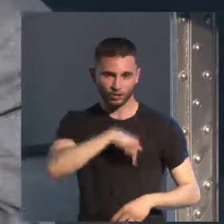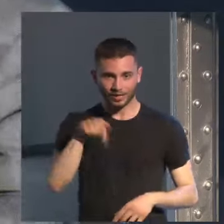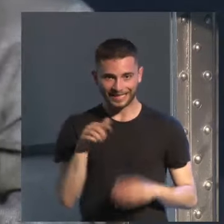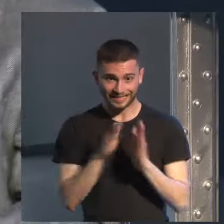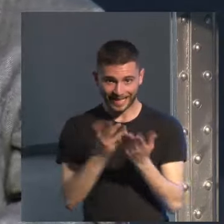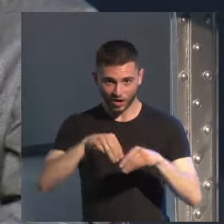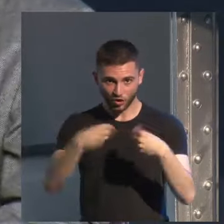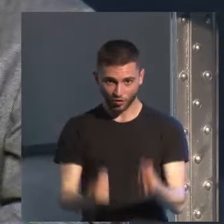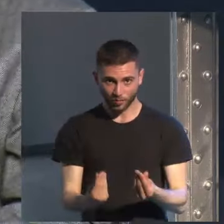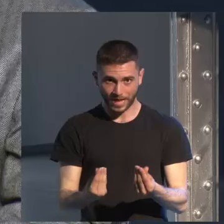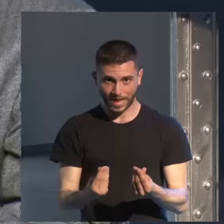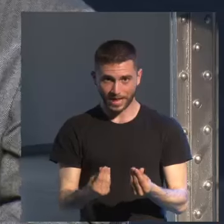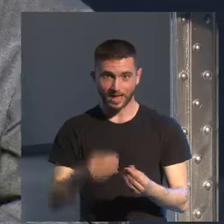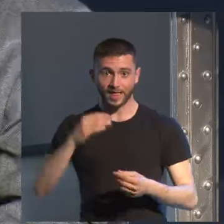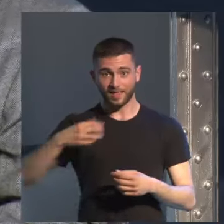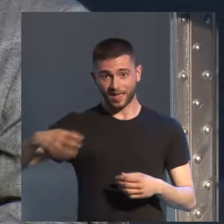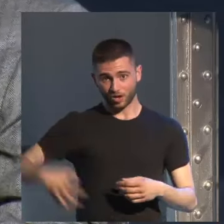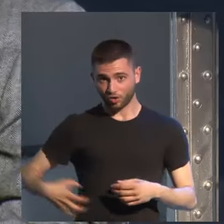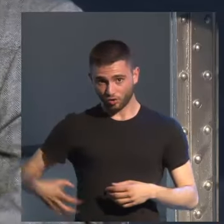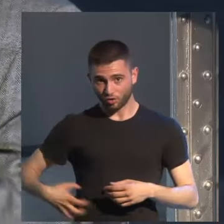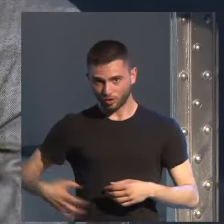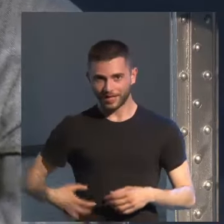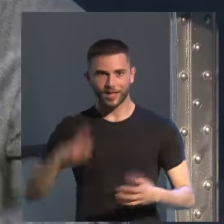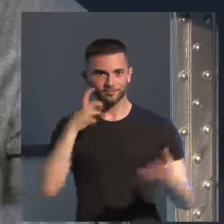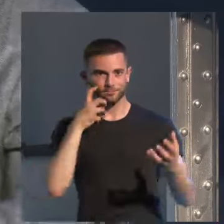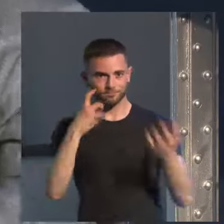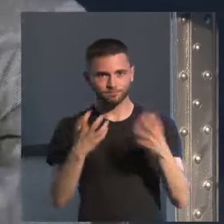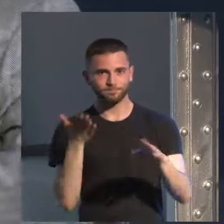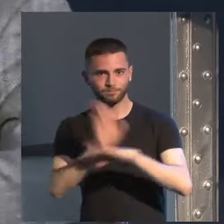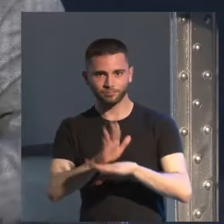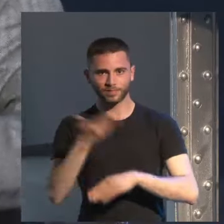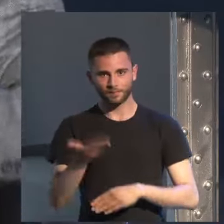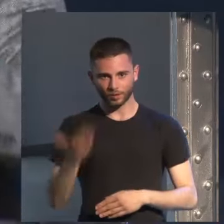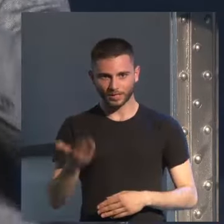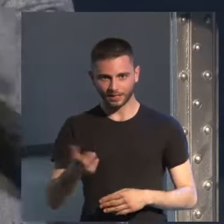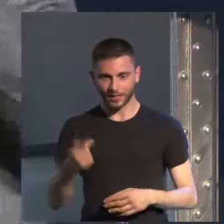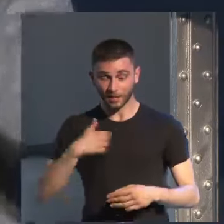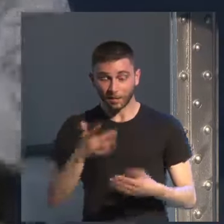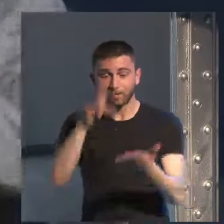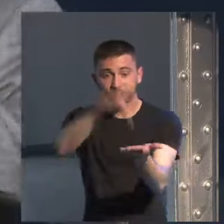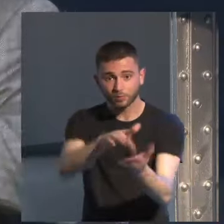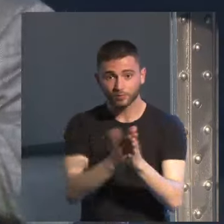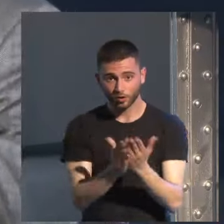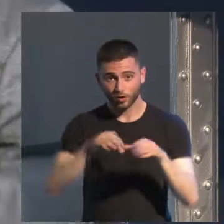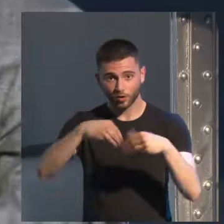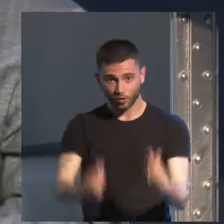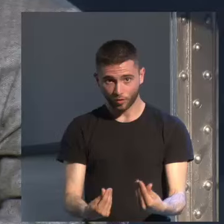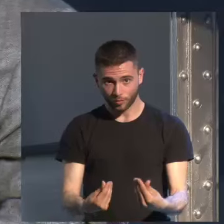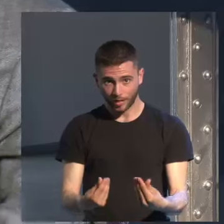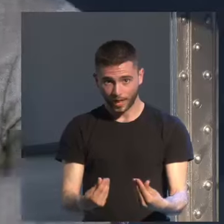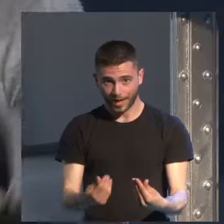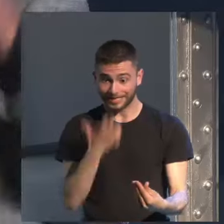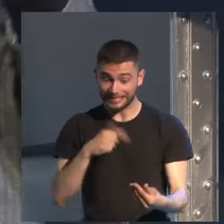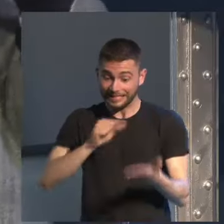novela de Conde es importante reflejarlo lo mismo en la próxima novela me voy a ir esto si es la que